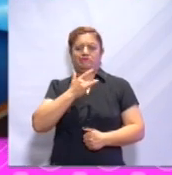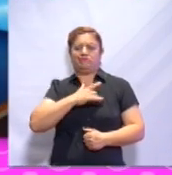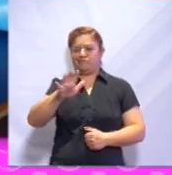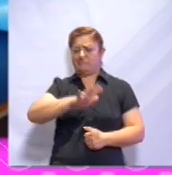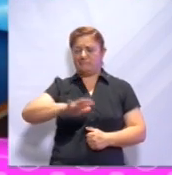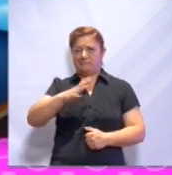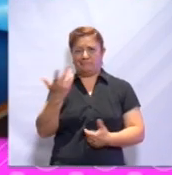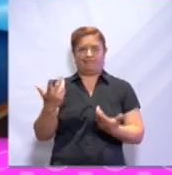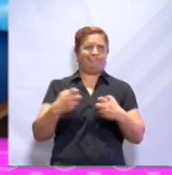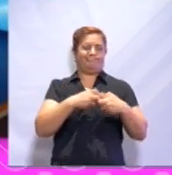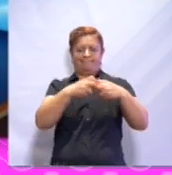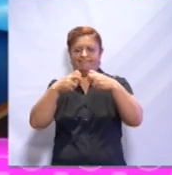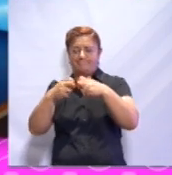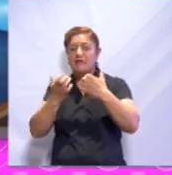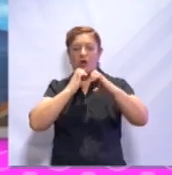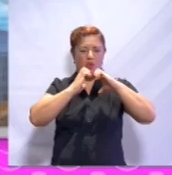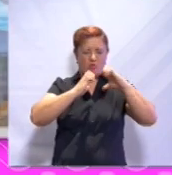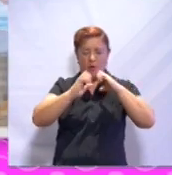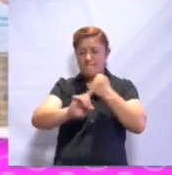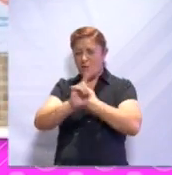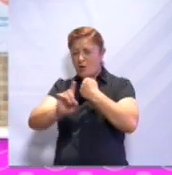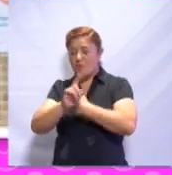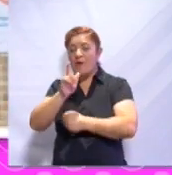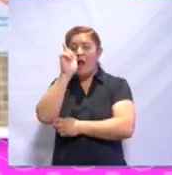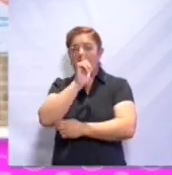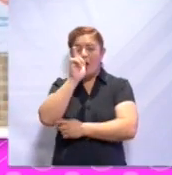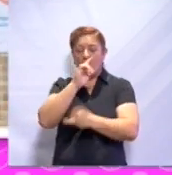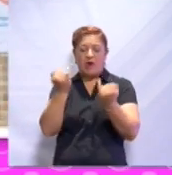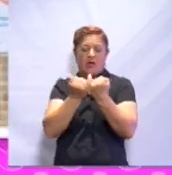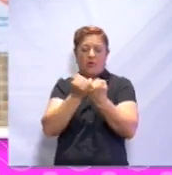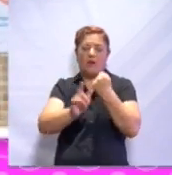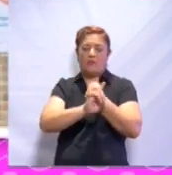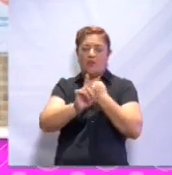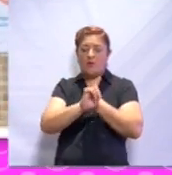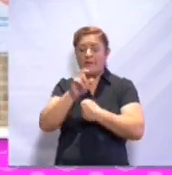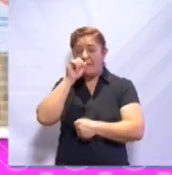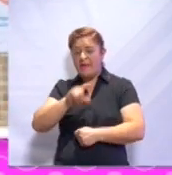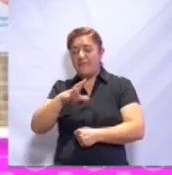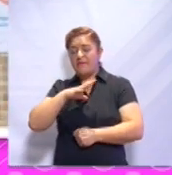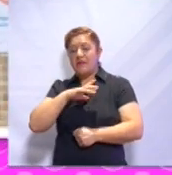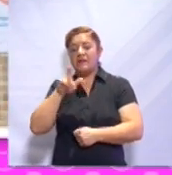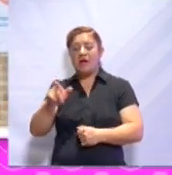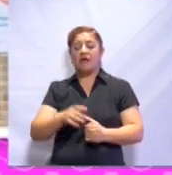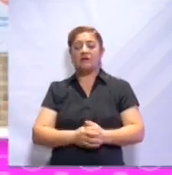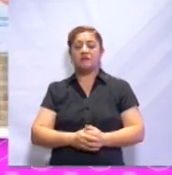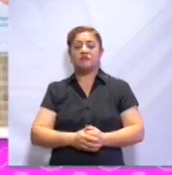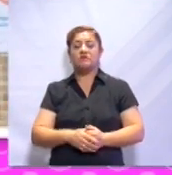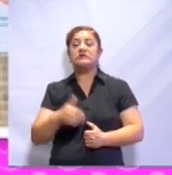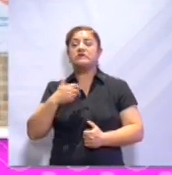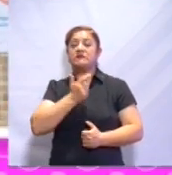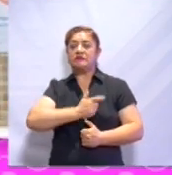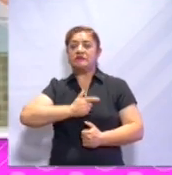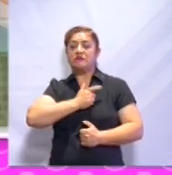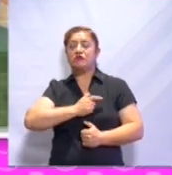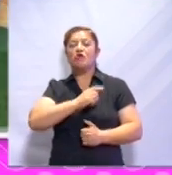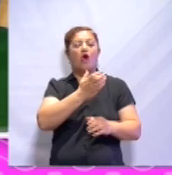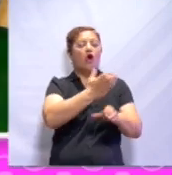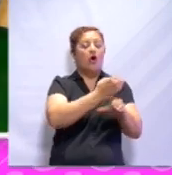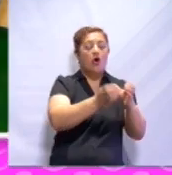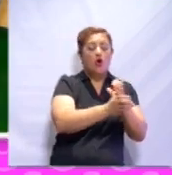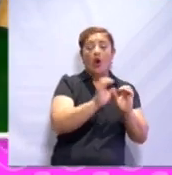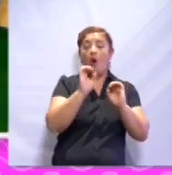social, comunicación y el lenguaje, así como excesiva inclinación hacia algunos objetos o alimentos.